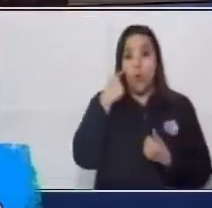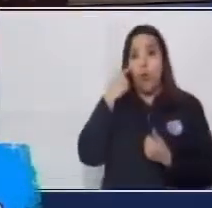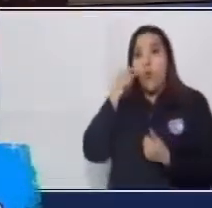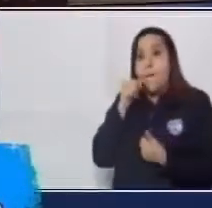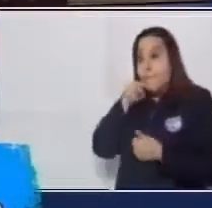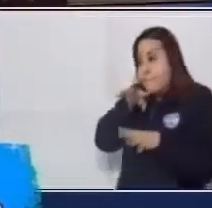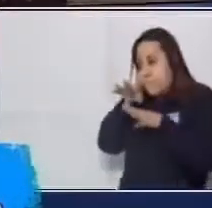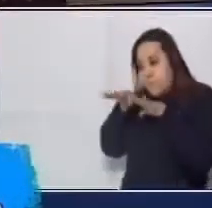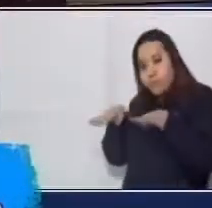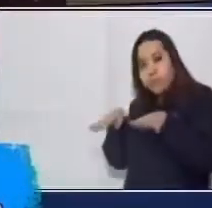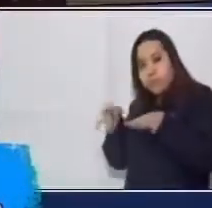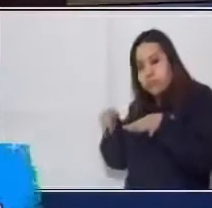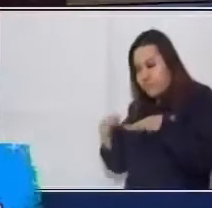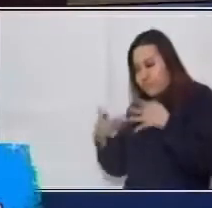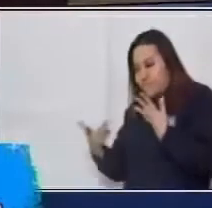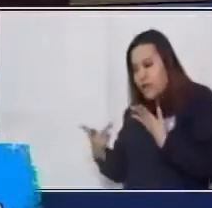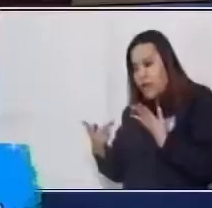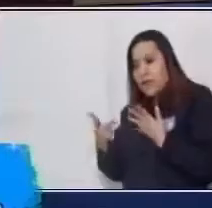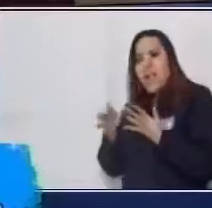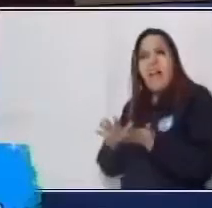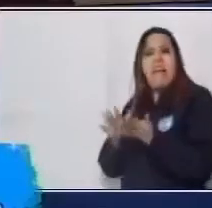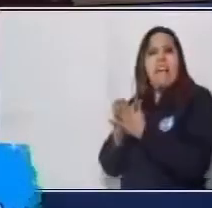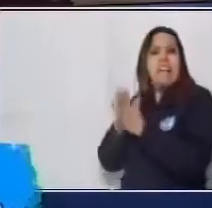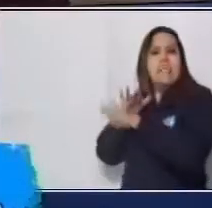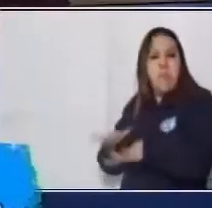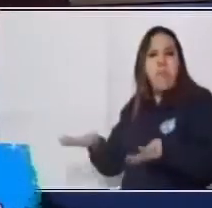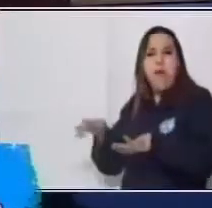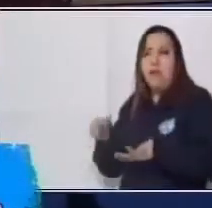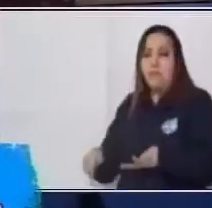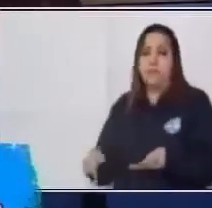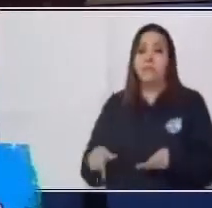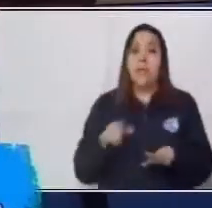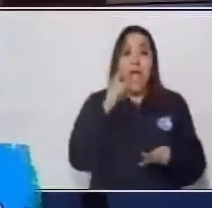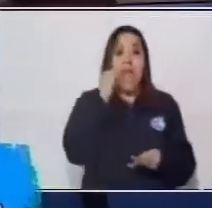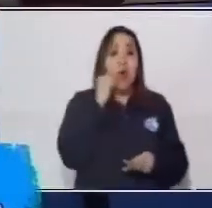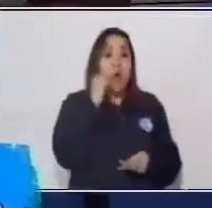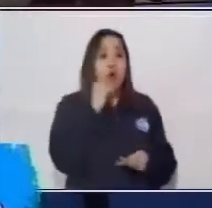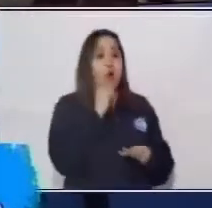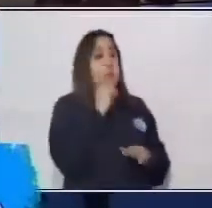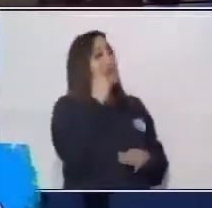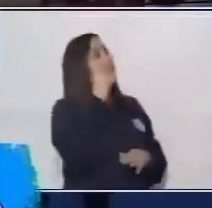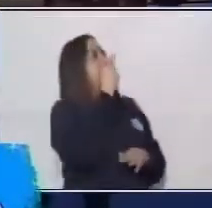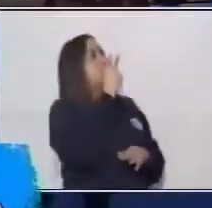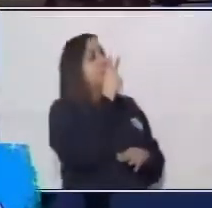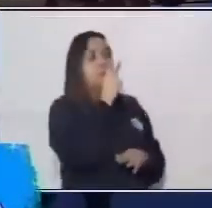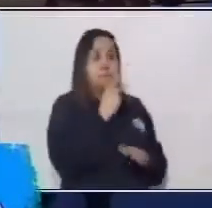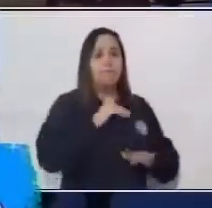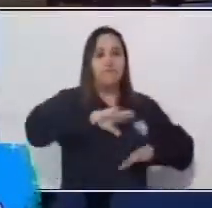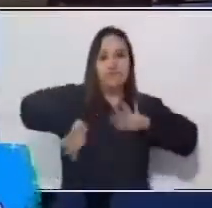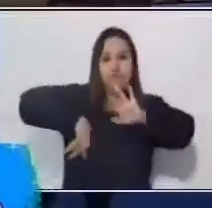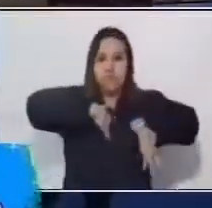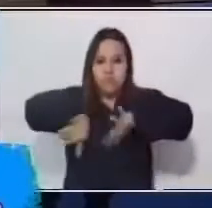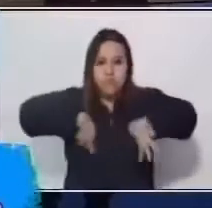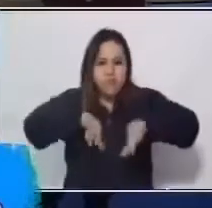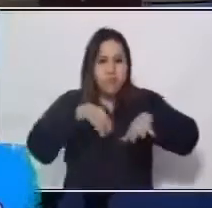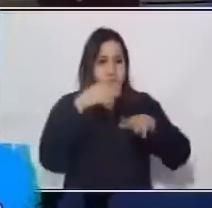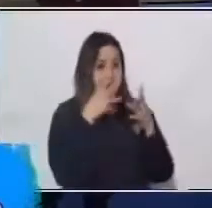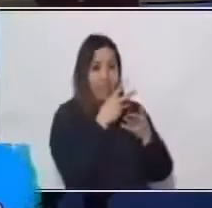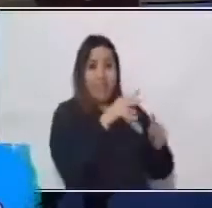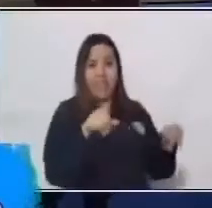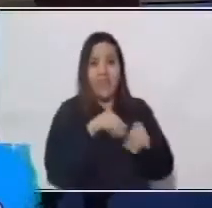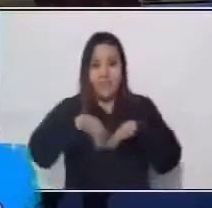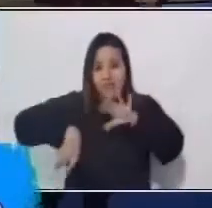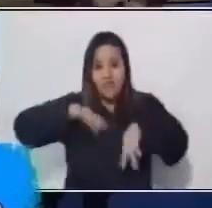inteligentemente empezó a excavar a un lado y excavar y excavar y excavar y se escondió porque ellos